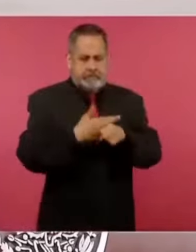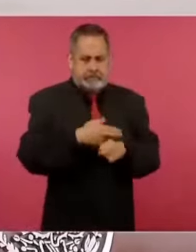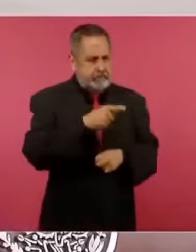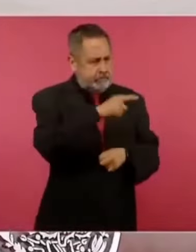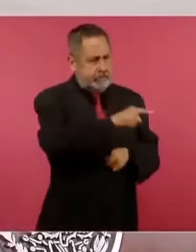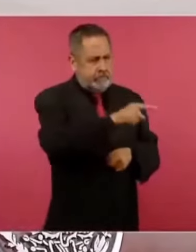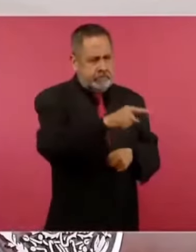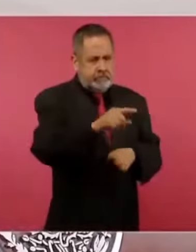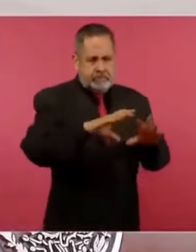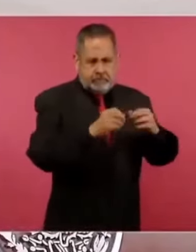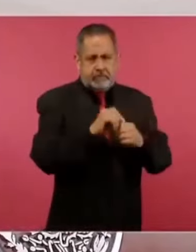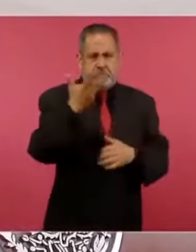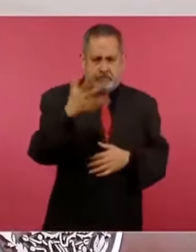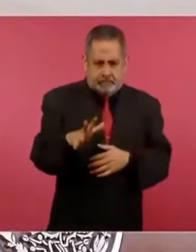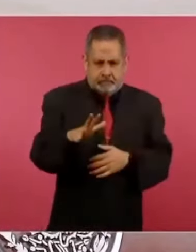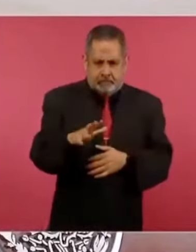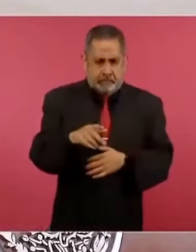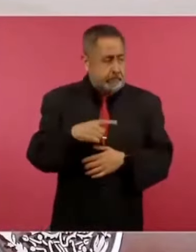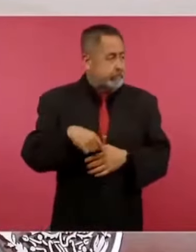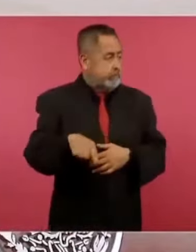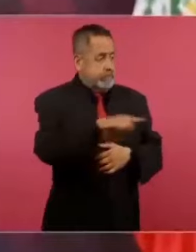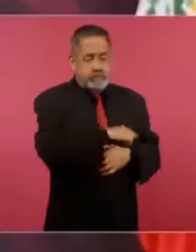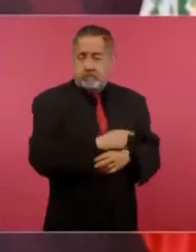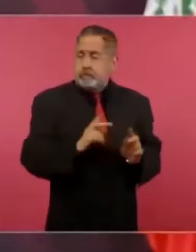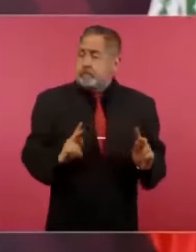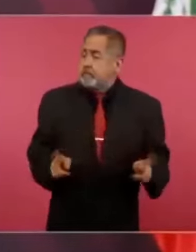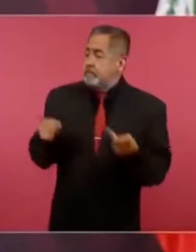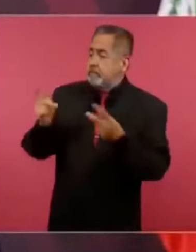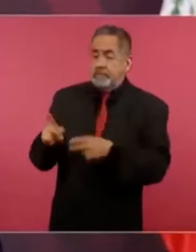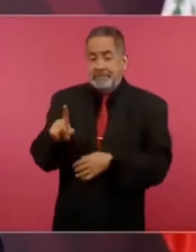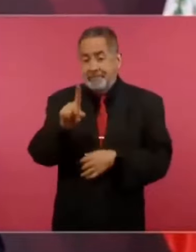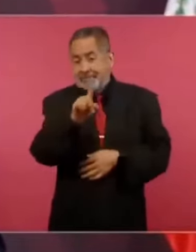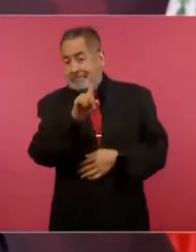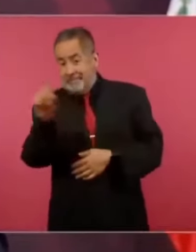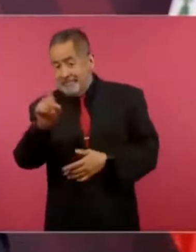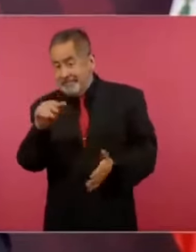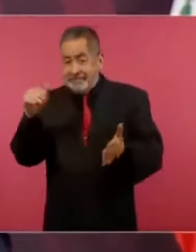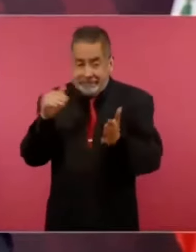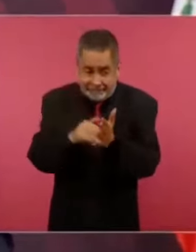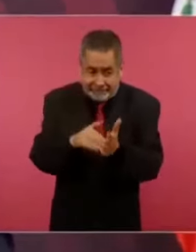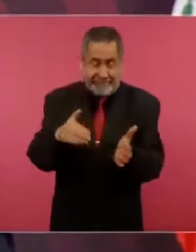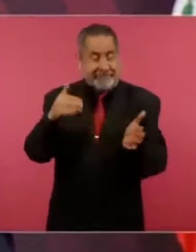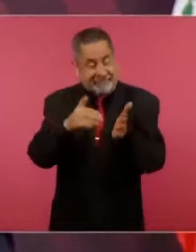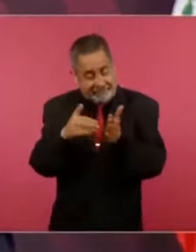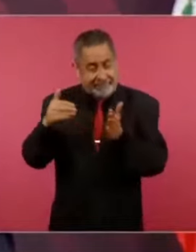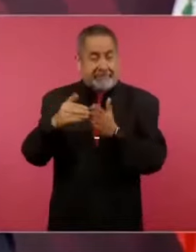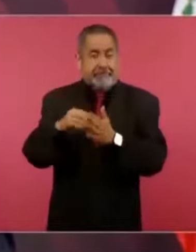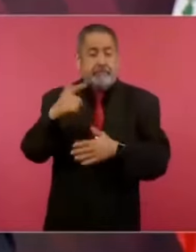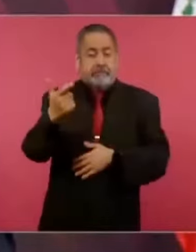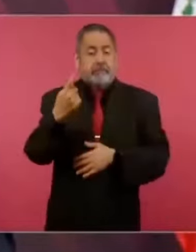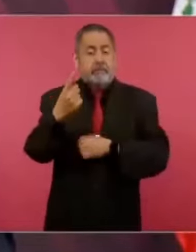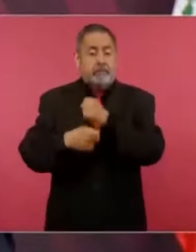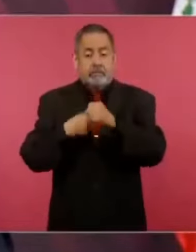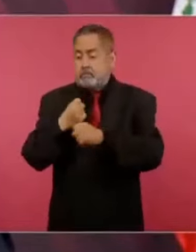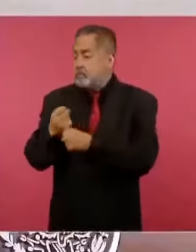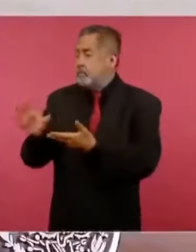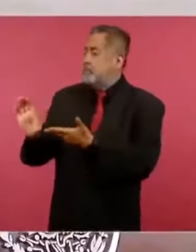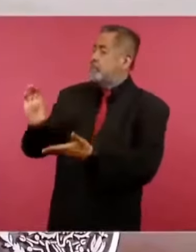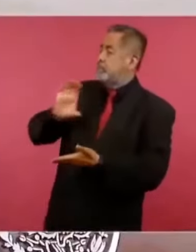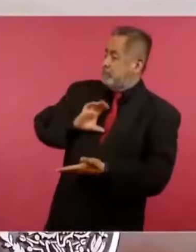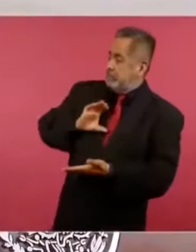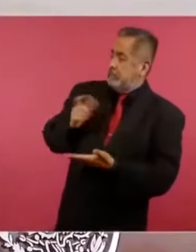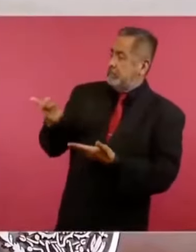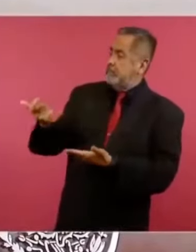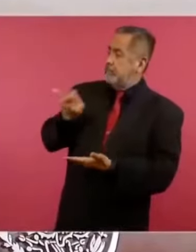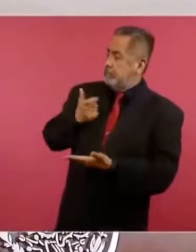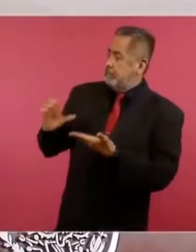empresas, vendían más de 100 mil millones de pesos al año al gobierno de medicinas. Y no eran